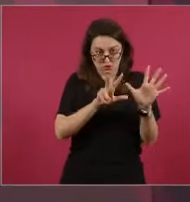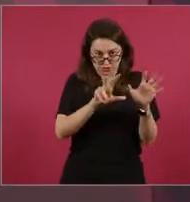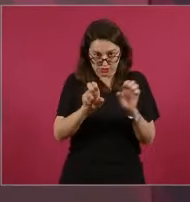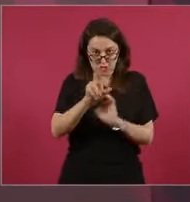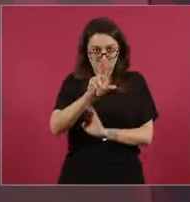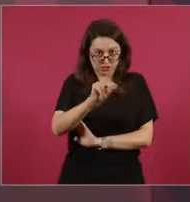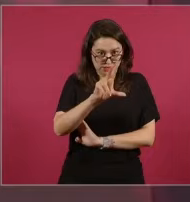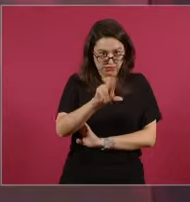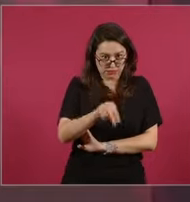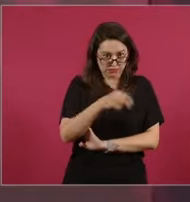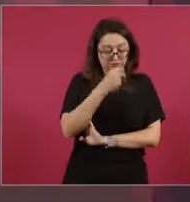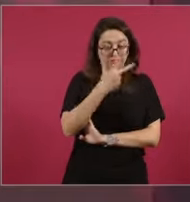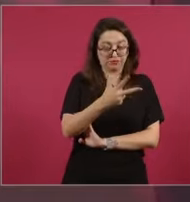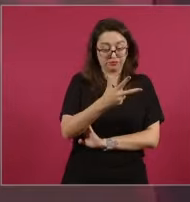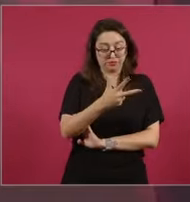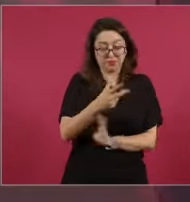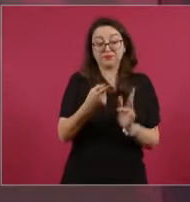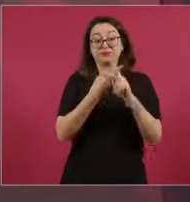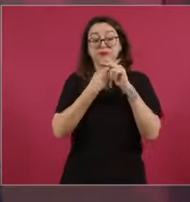empieza la piñata,